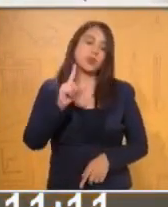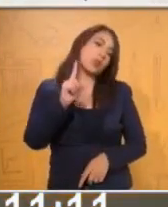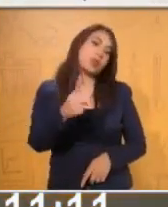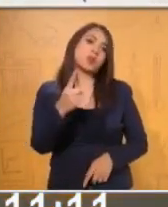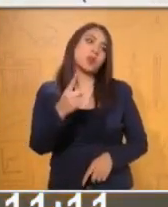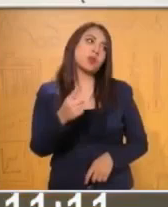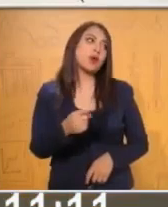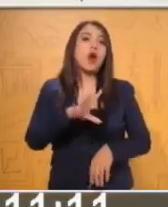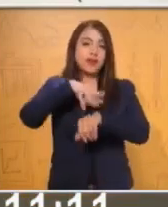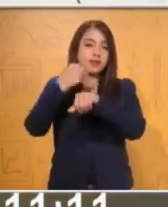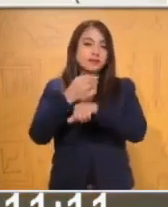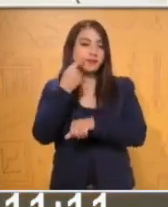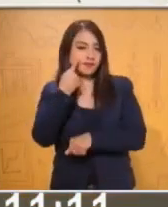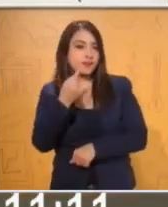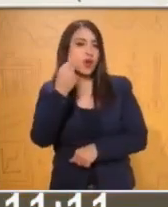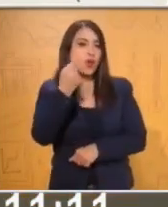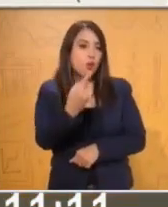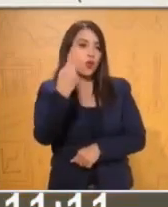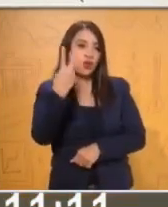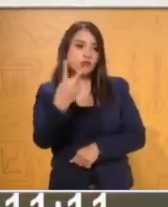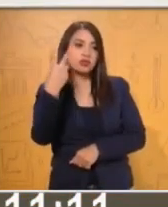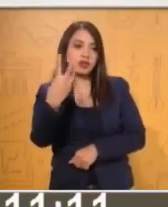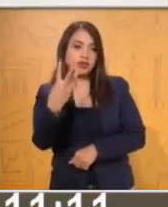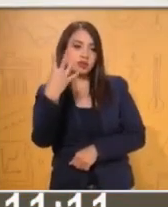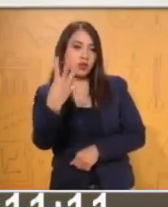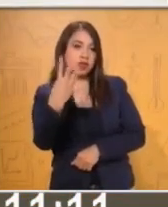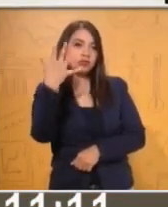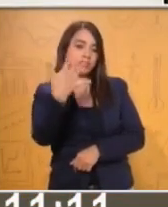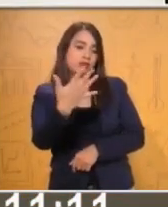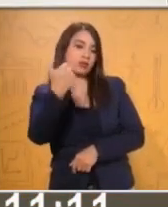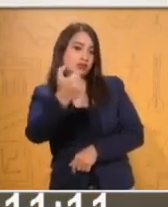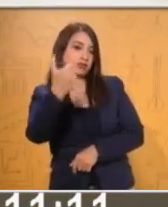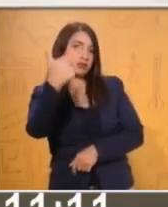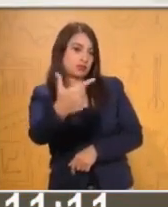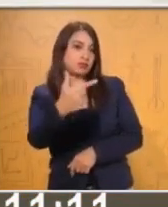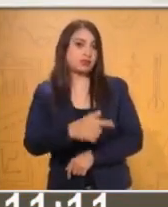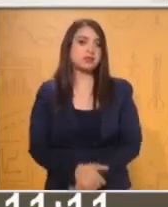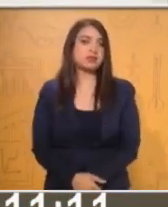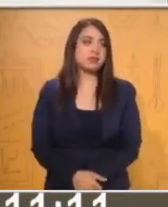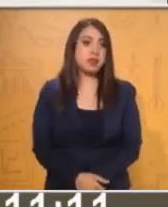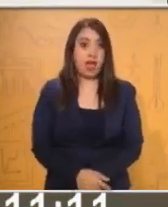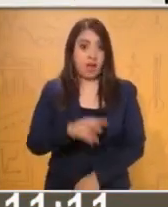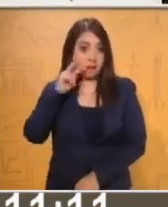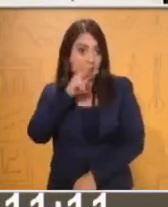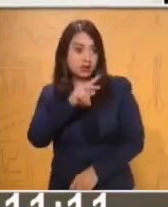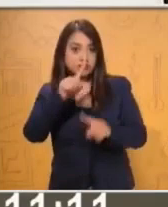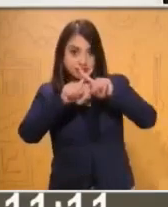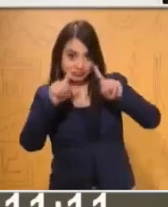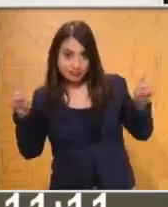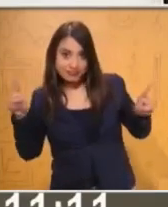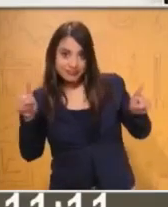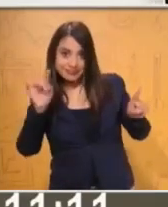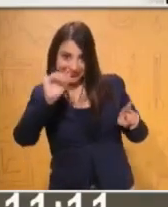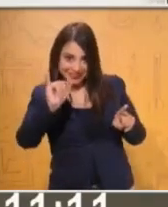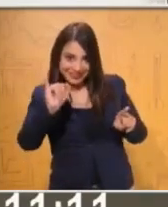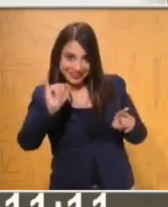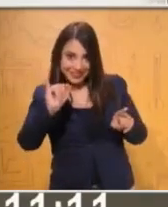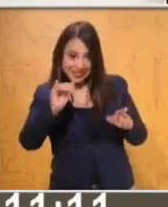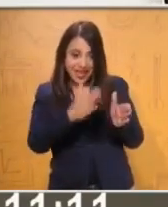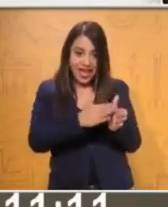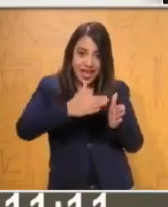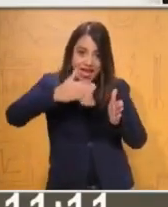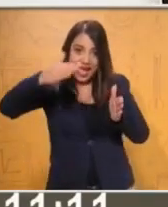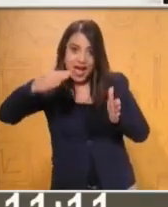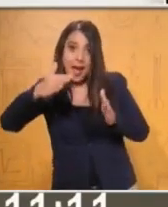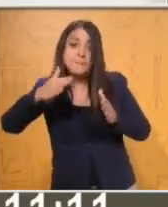cuatro... Otra vez. Uno, dos, tres, cuatro, cinco, seis, siete. ¿Estás viendo la diferencia? Se agregó un triángulo